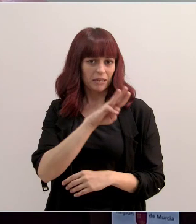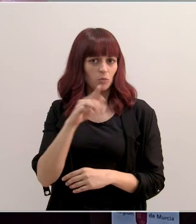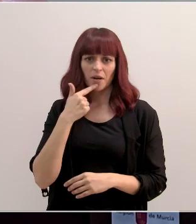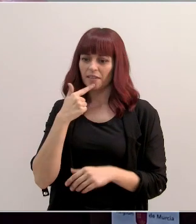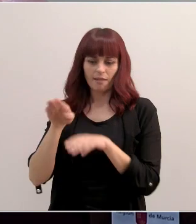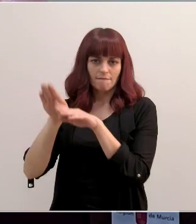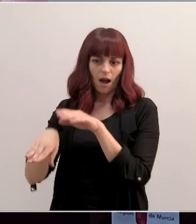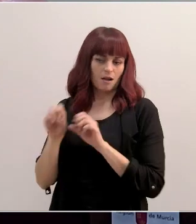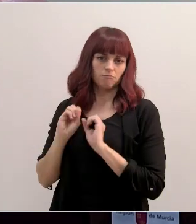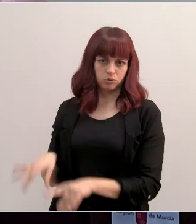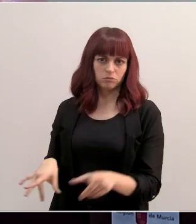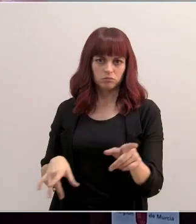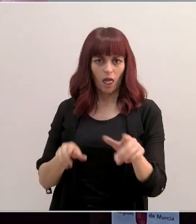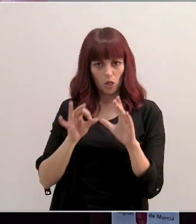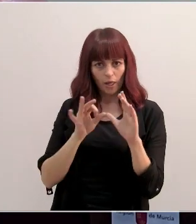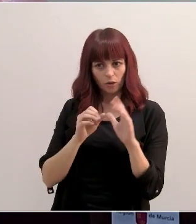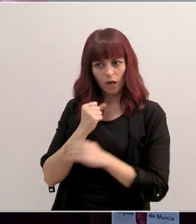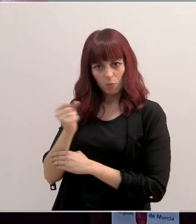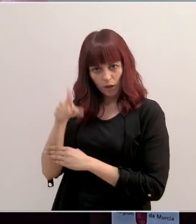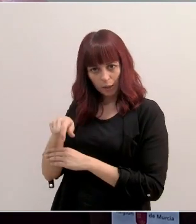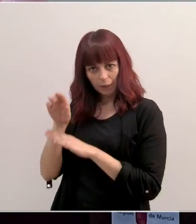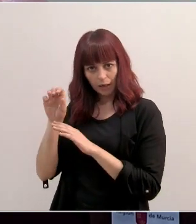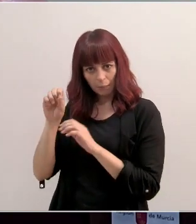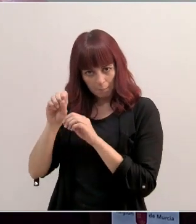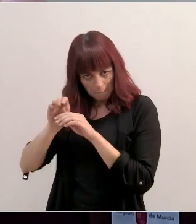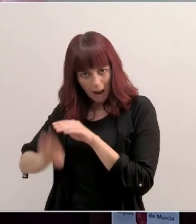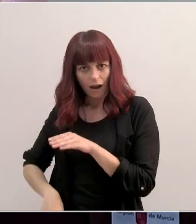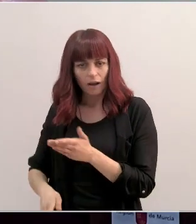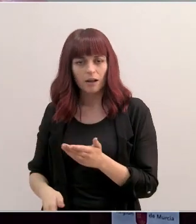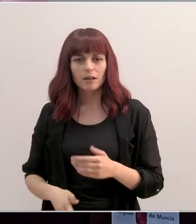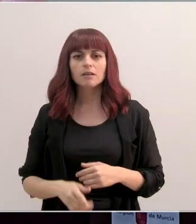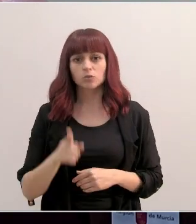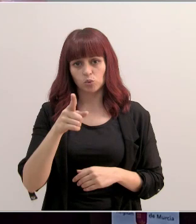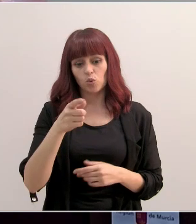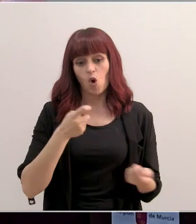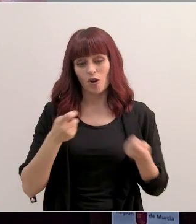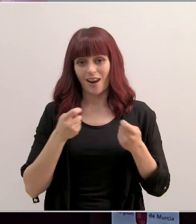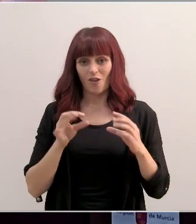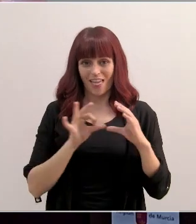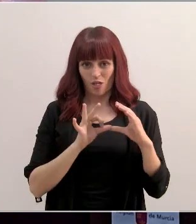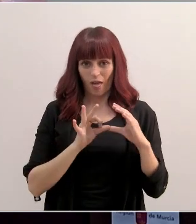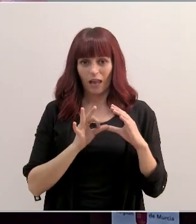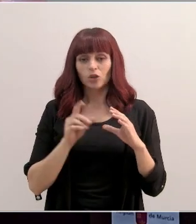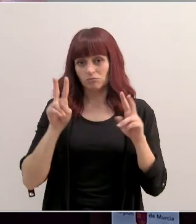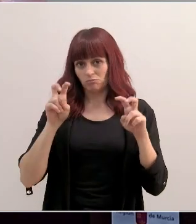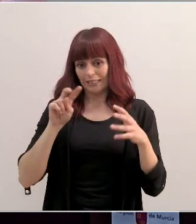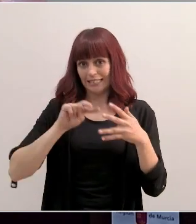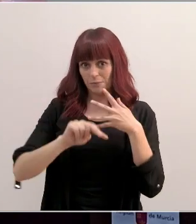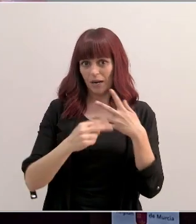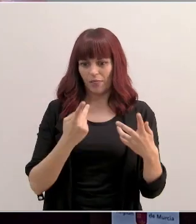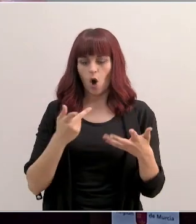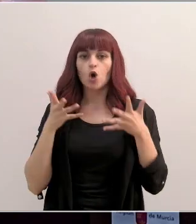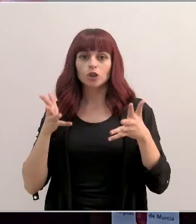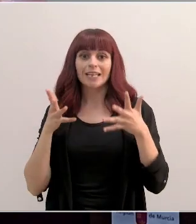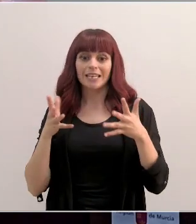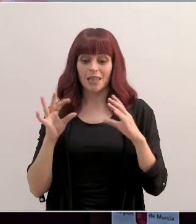contra él, peligra la coalición municipal? También preguntan, como coordinadora regional de Ciudadanos y siendo transparencia, una consejería en